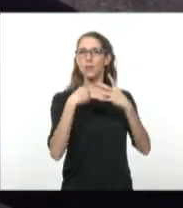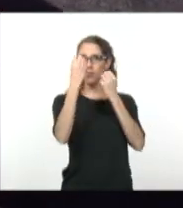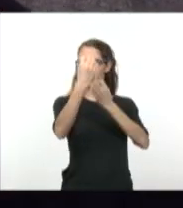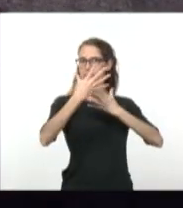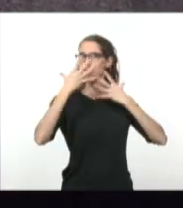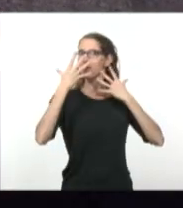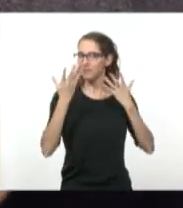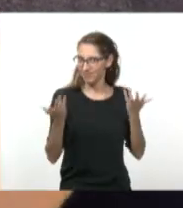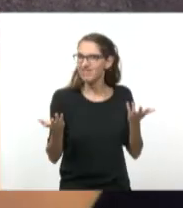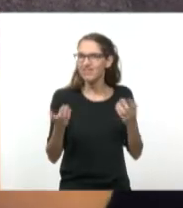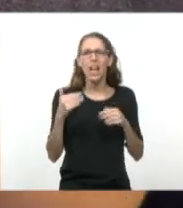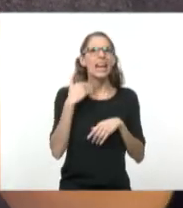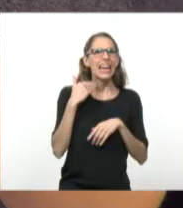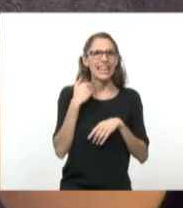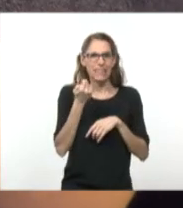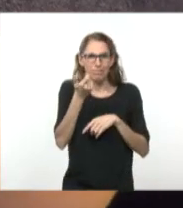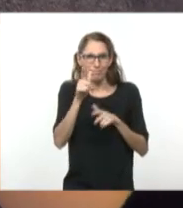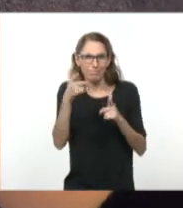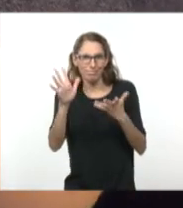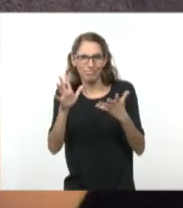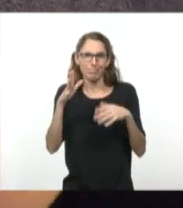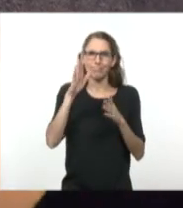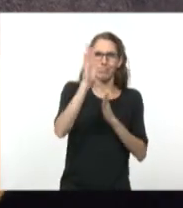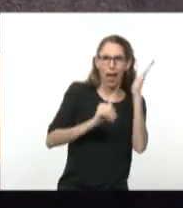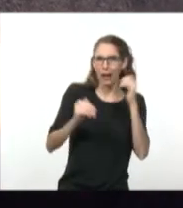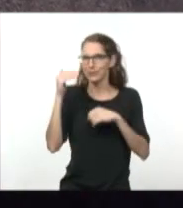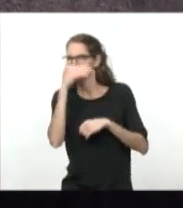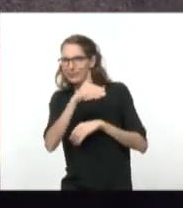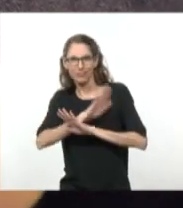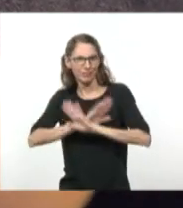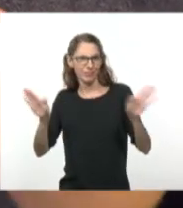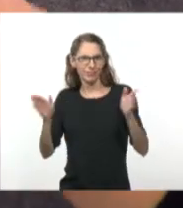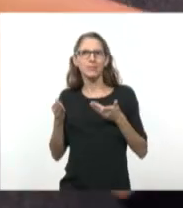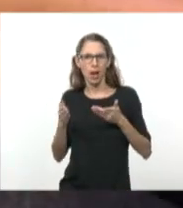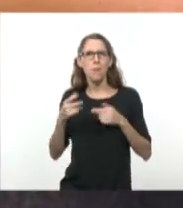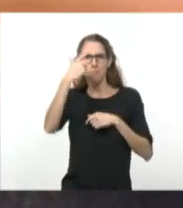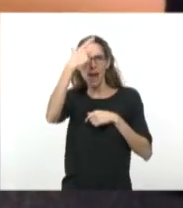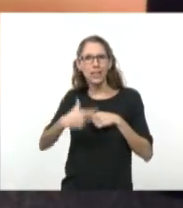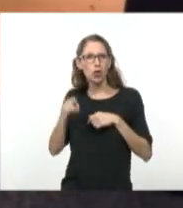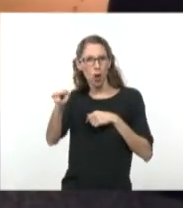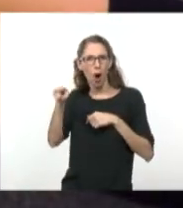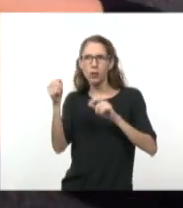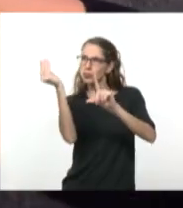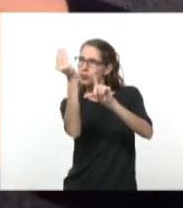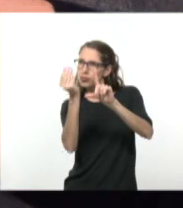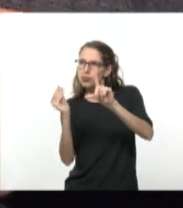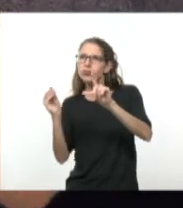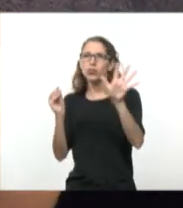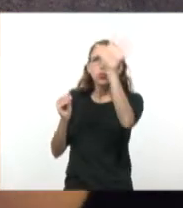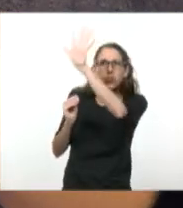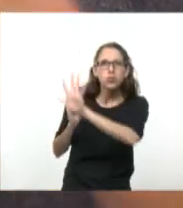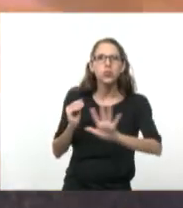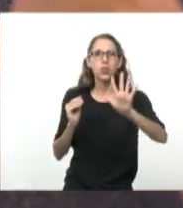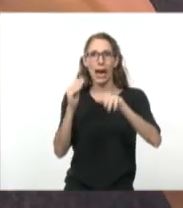tenemos grises intermedios, tenemos toda la figura, toda la descripción de la figura en estos negros que aparecen en el medio,